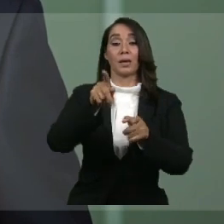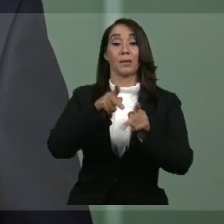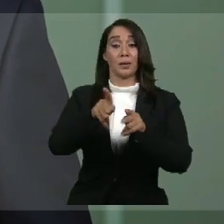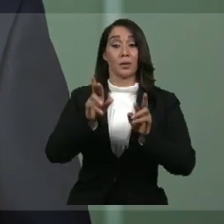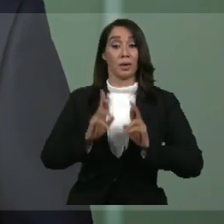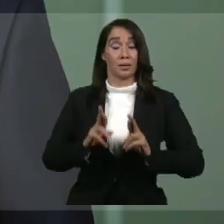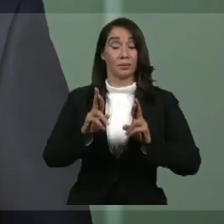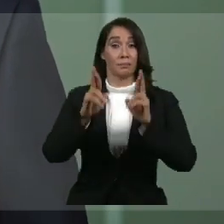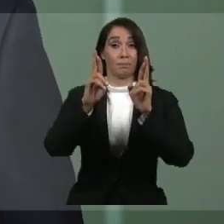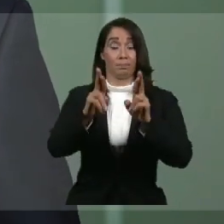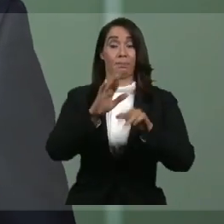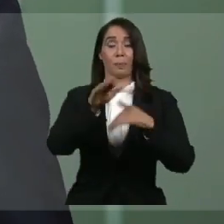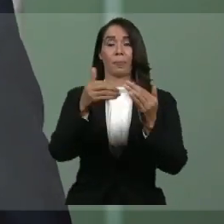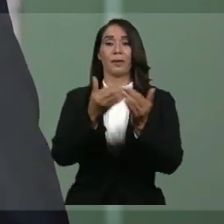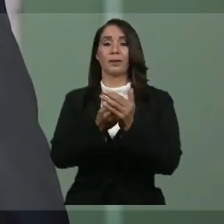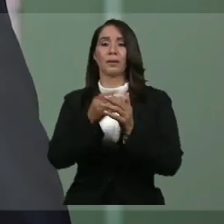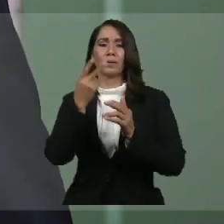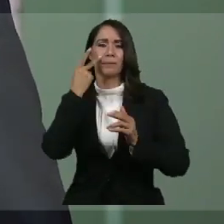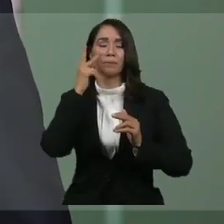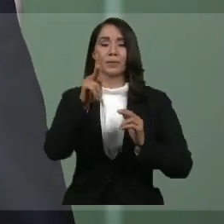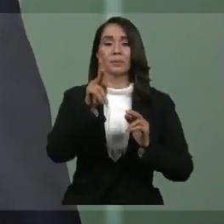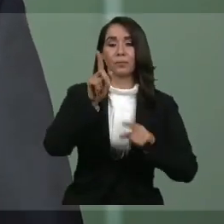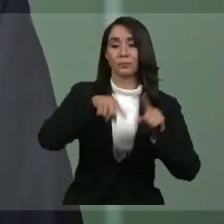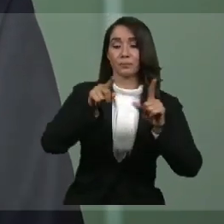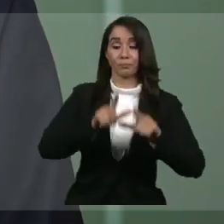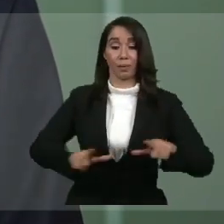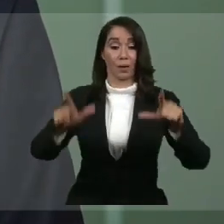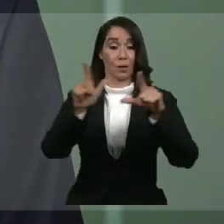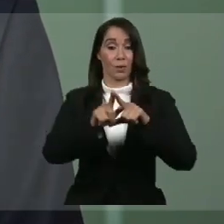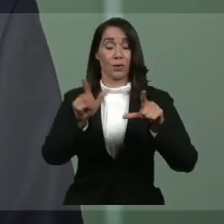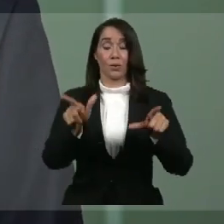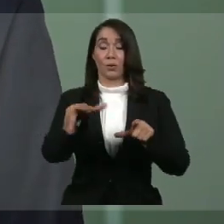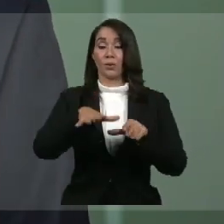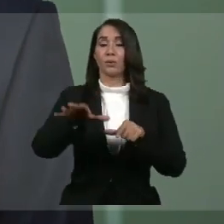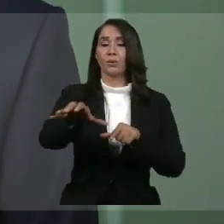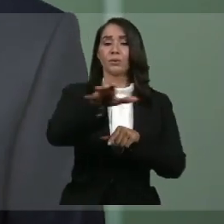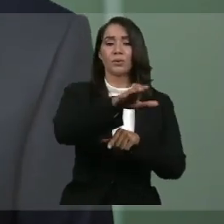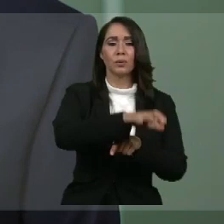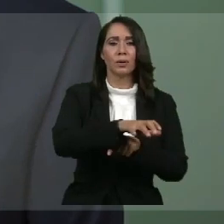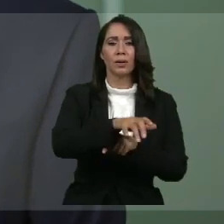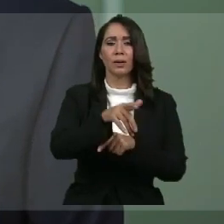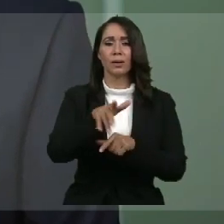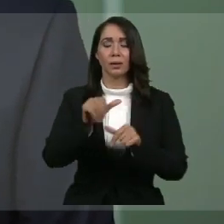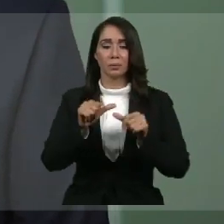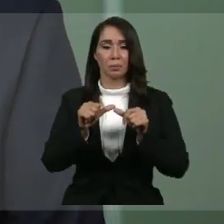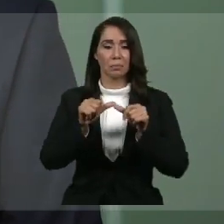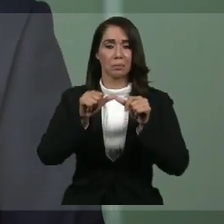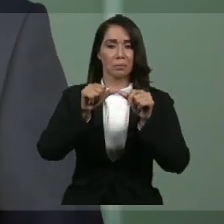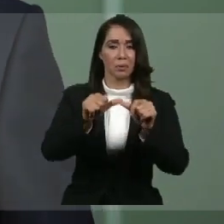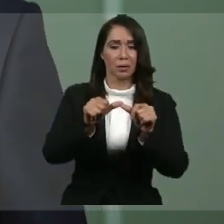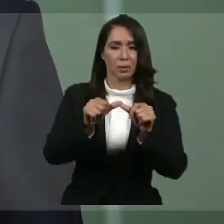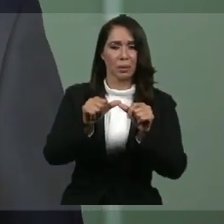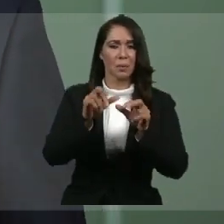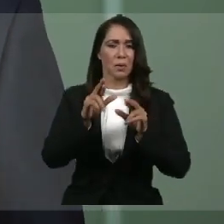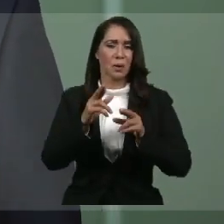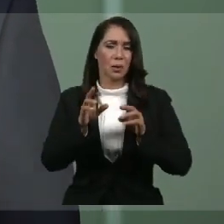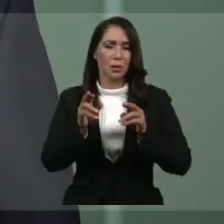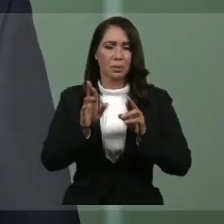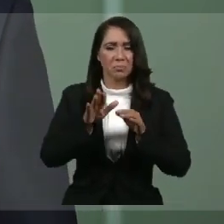rápidamente si se detectan algún área donde la cobertura avanza a menor velocidad,